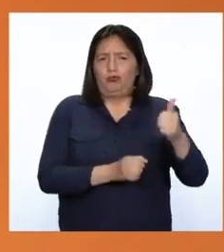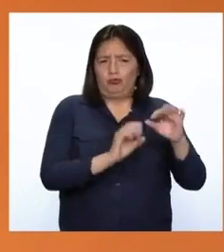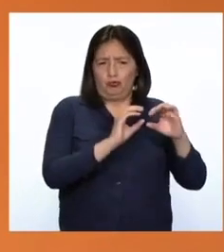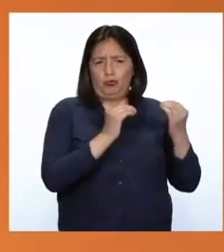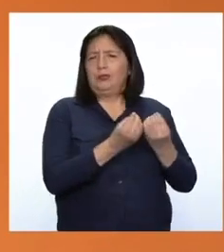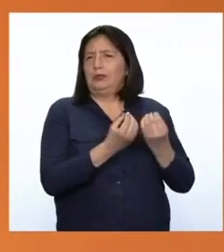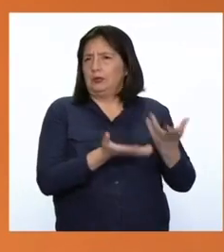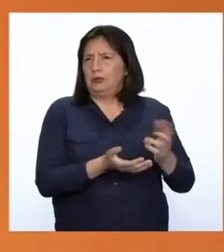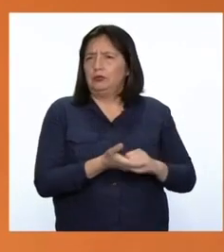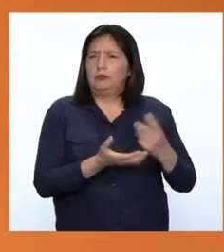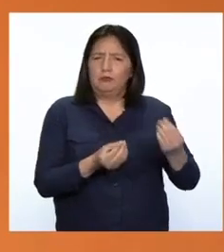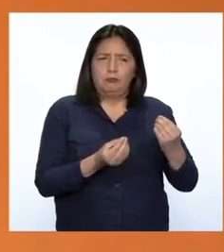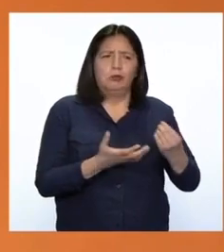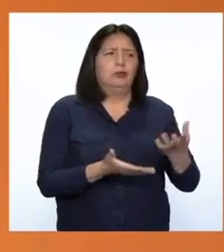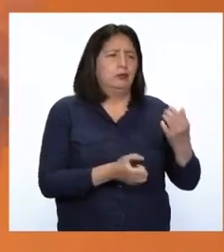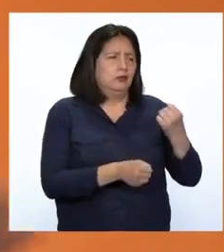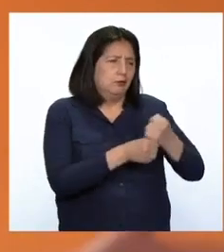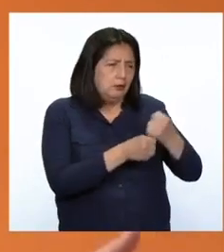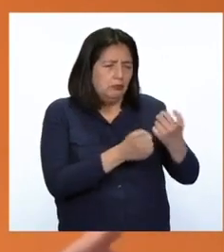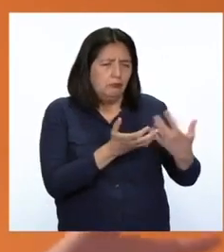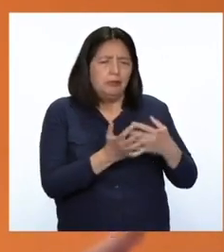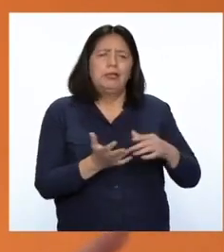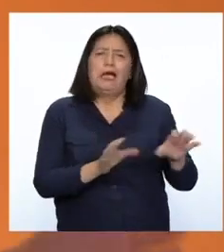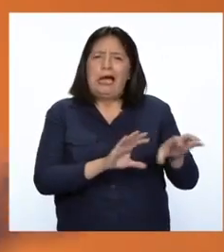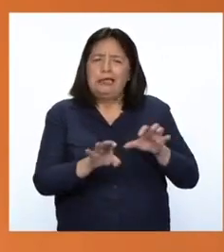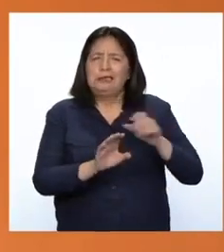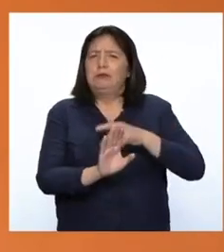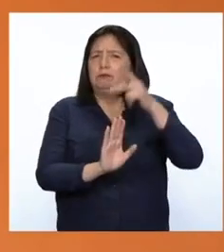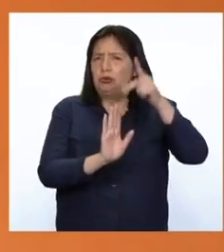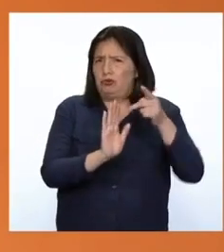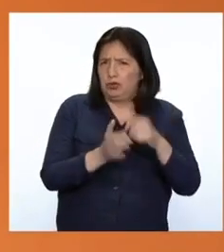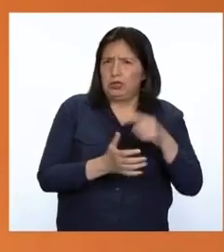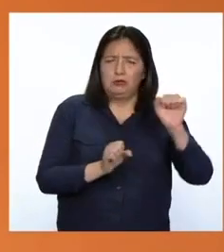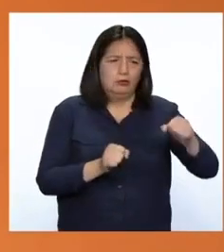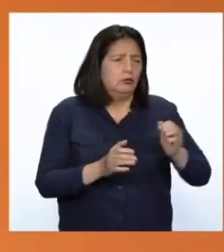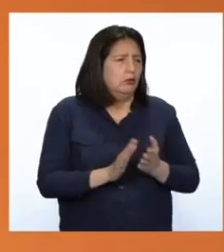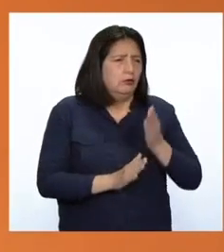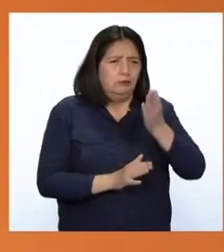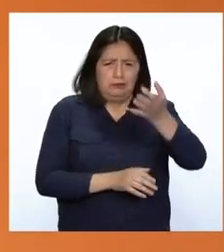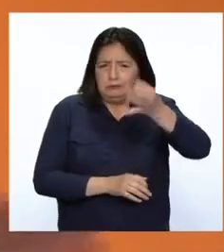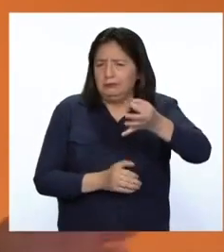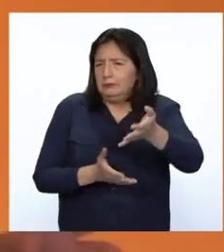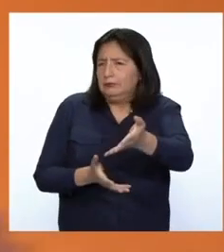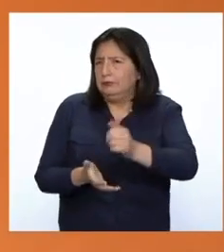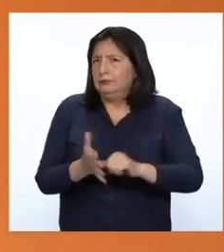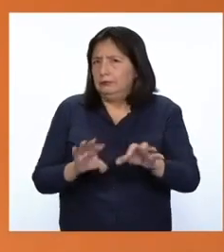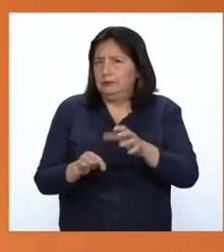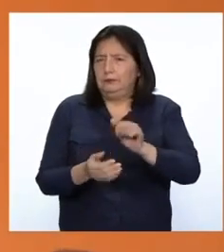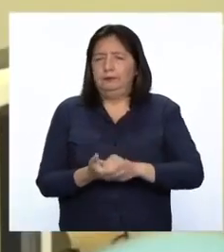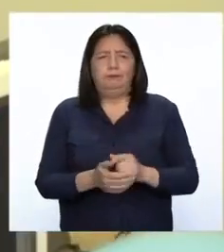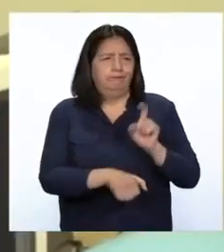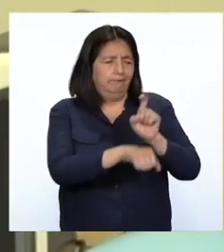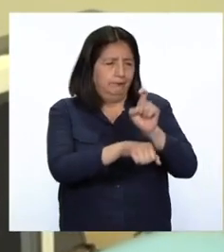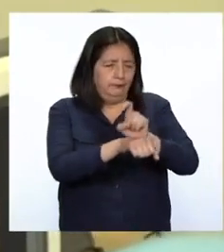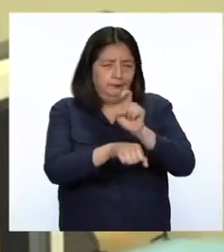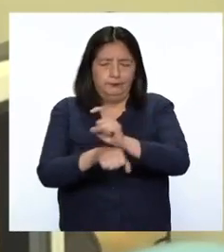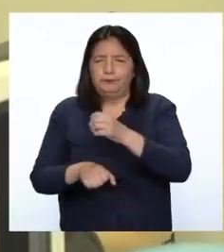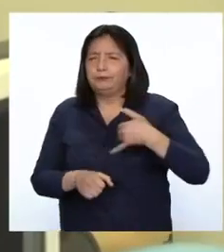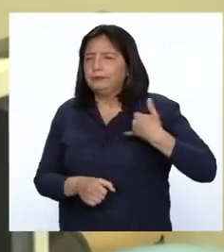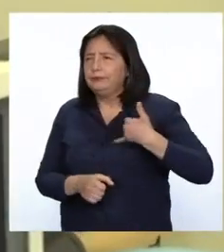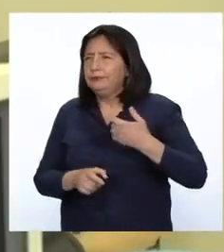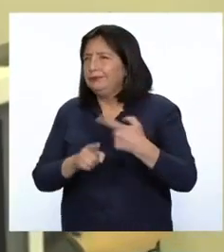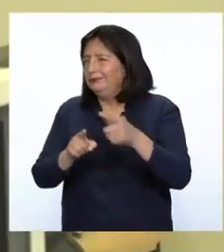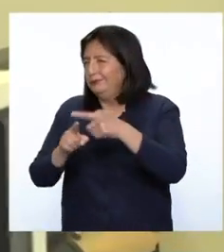digamos hacemos sinergias para hacer proyectos de realidad, para hacer intervenciones de realidad o para poder capacitar a jóvenes en